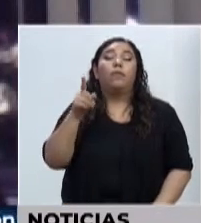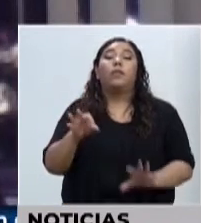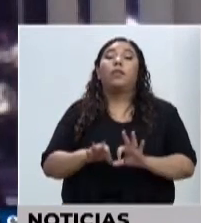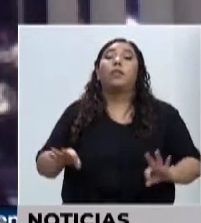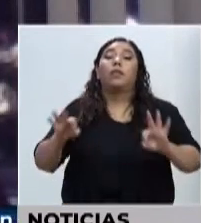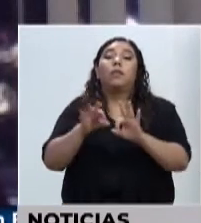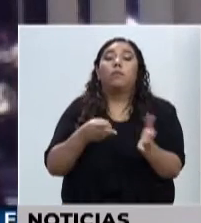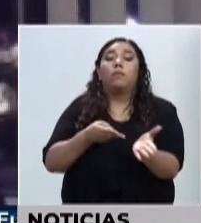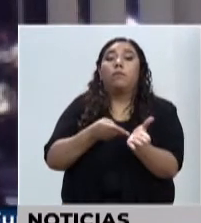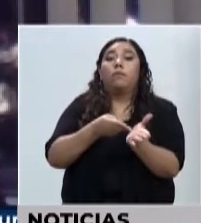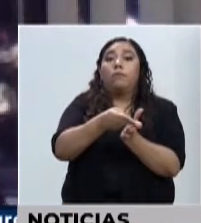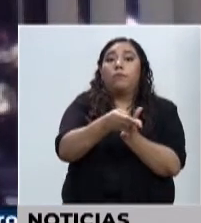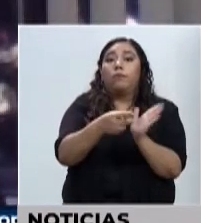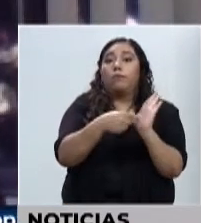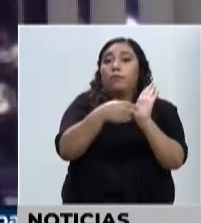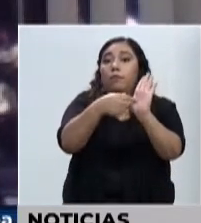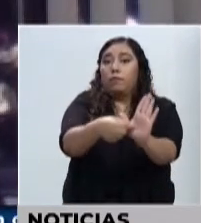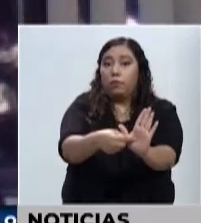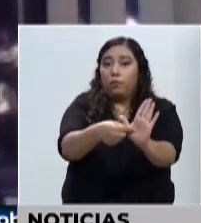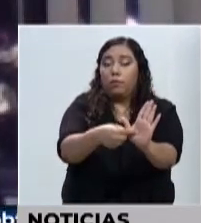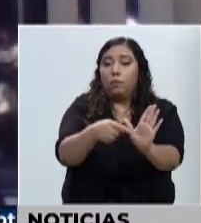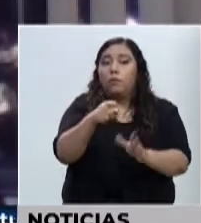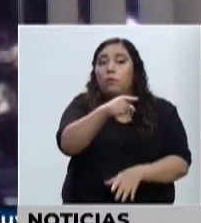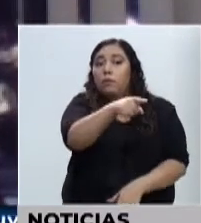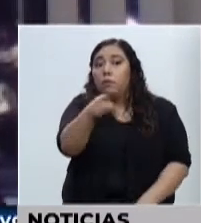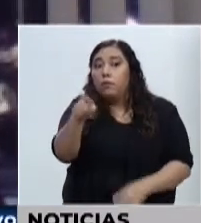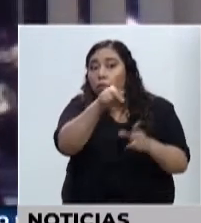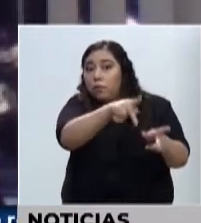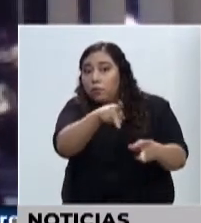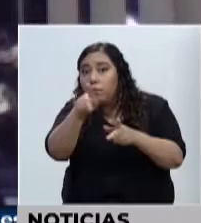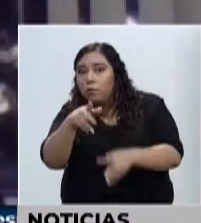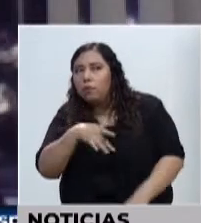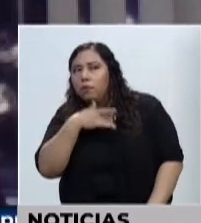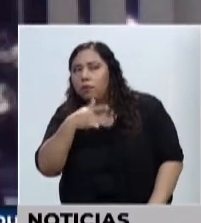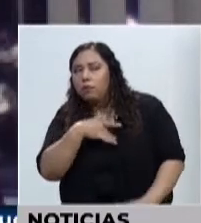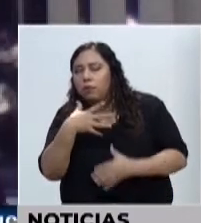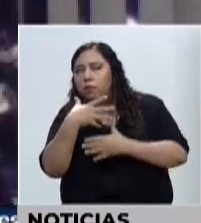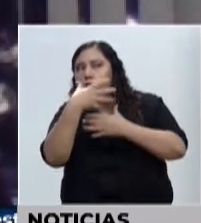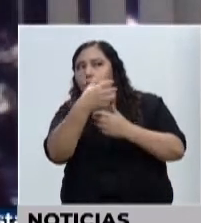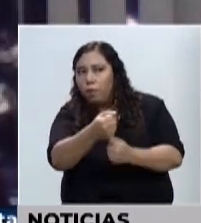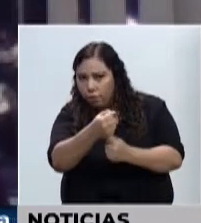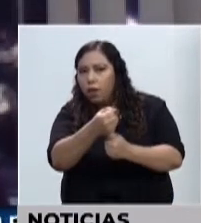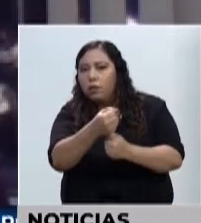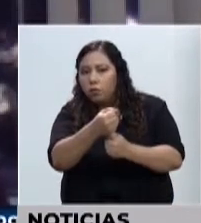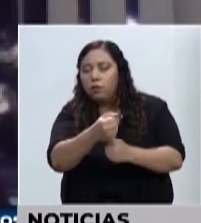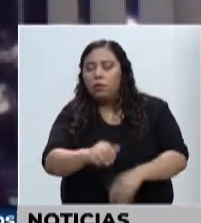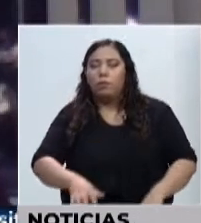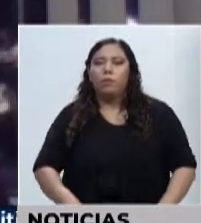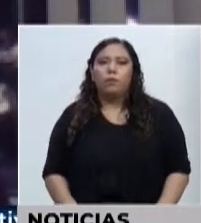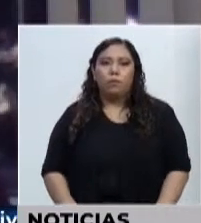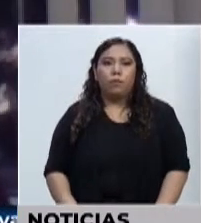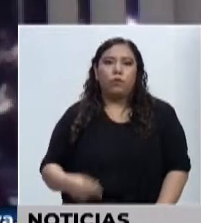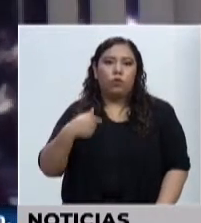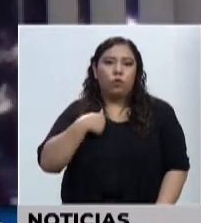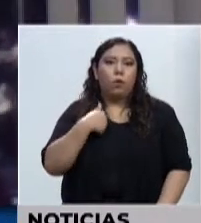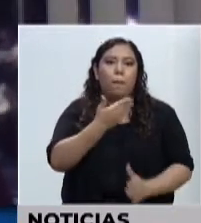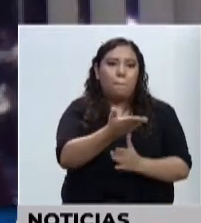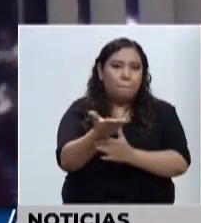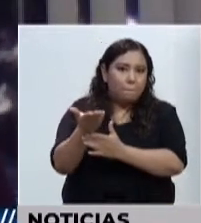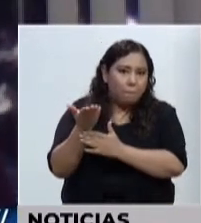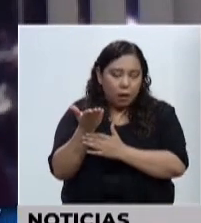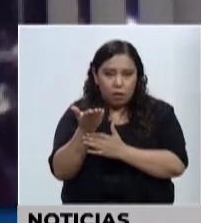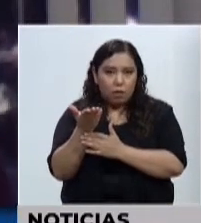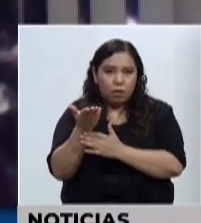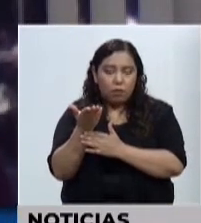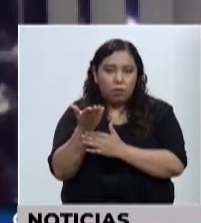transparencia, que en realidad vaya creando confianza en la población. Y yo, pues eso les pediría, que vayan viendo